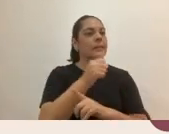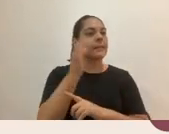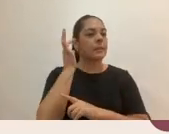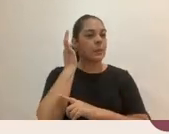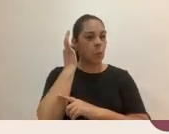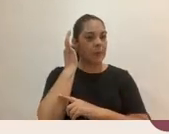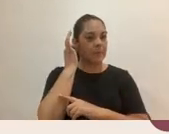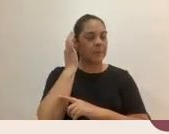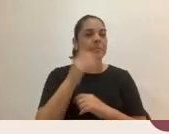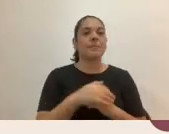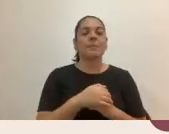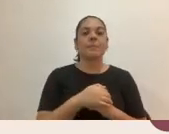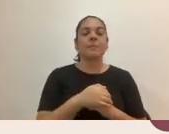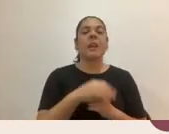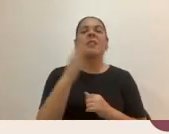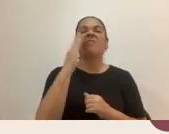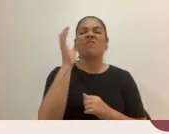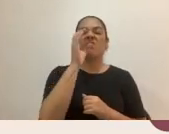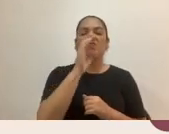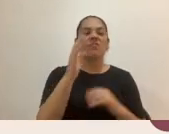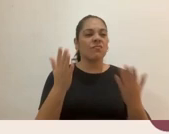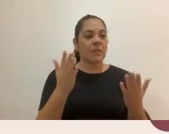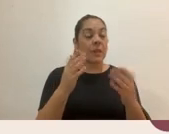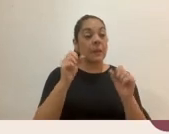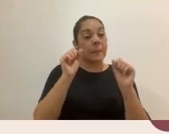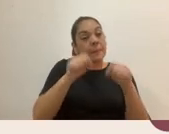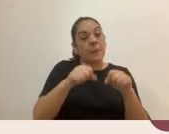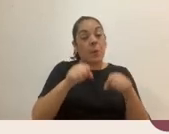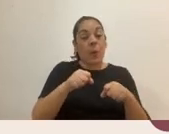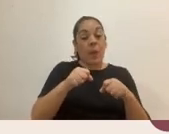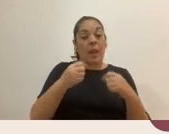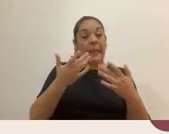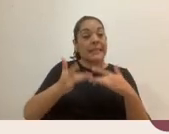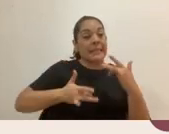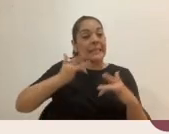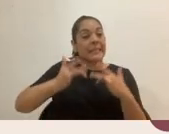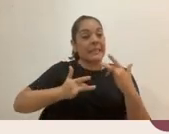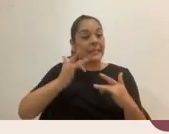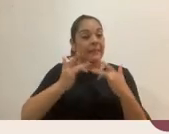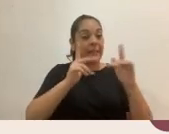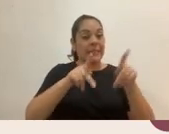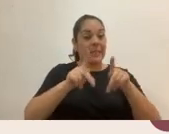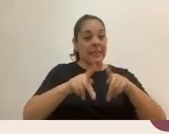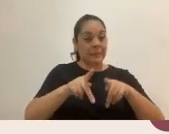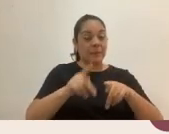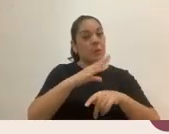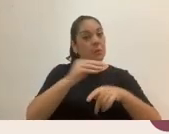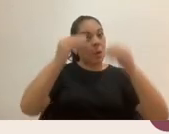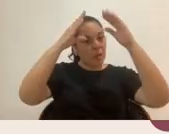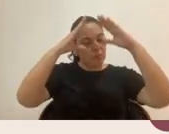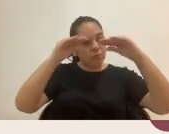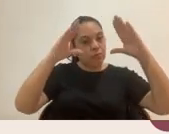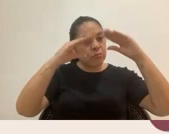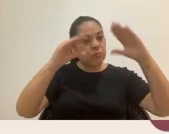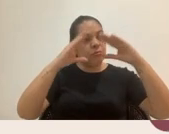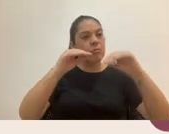¿Y qué es lo que se busca con esto? Poder precisamente sensibilizar a las personas e informar sobre el flagelo de